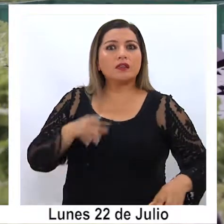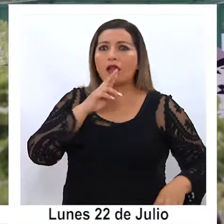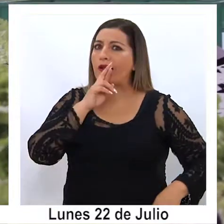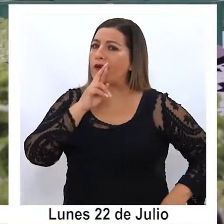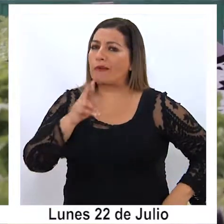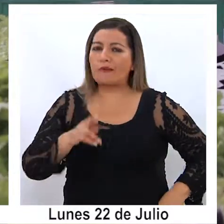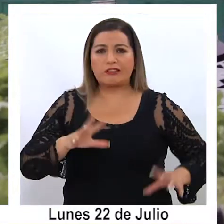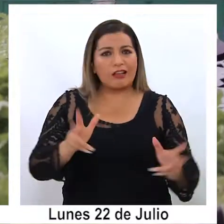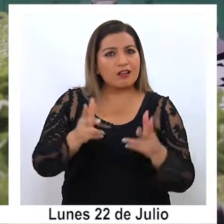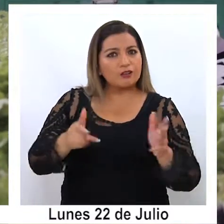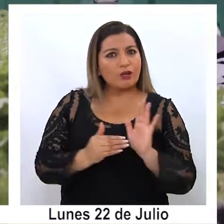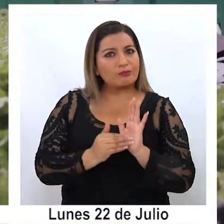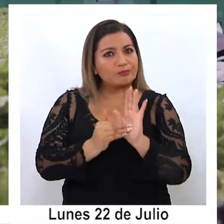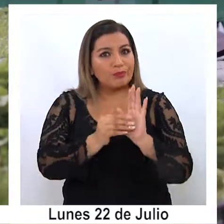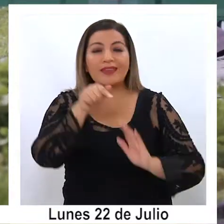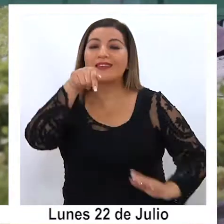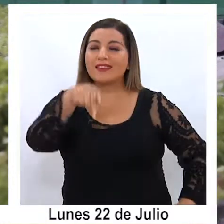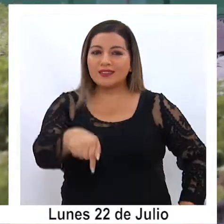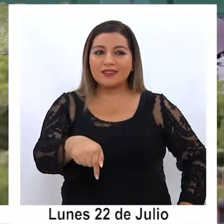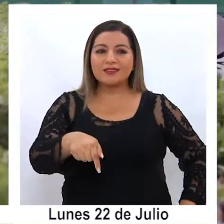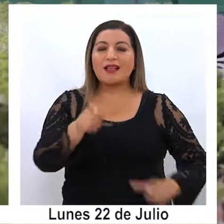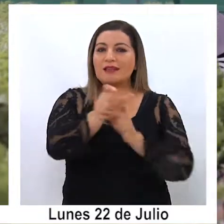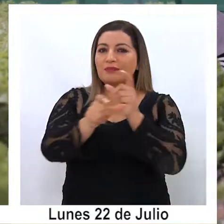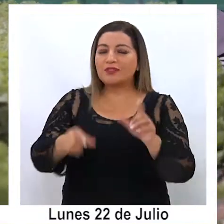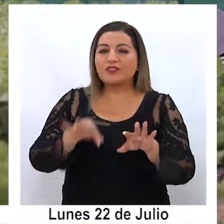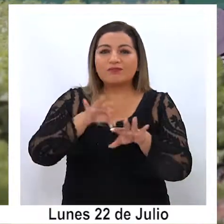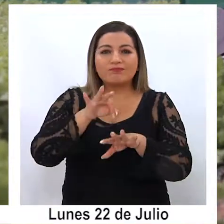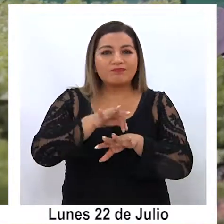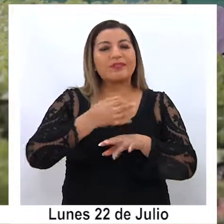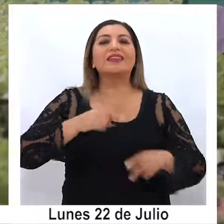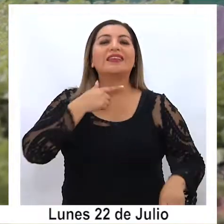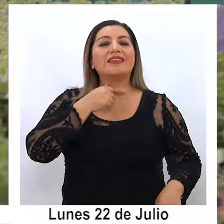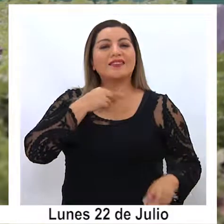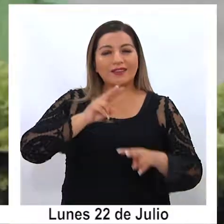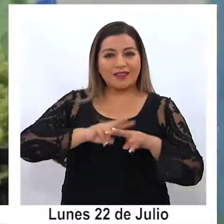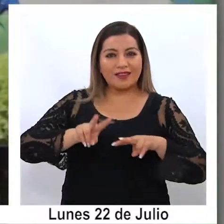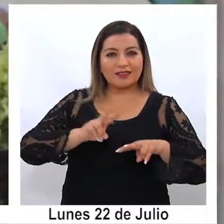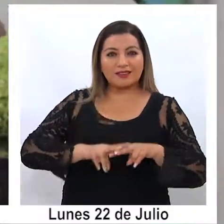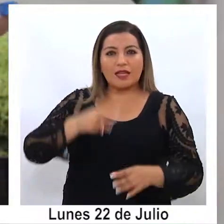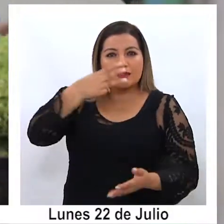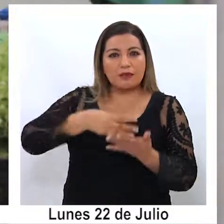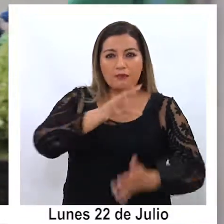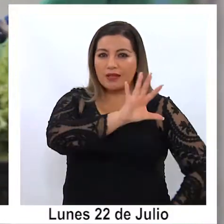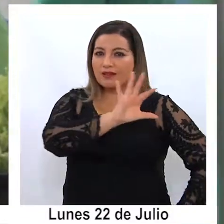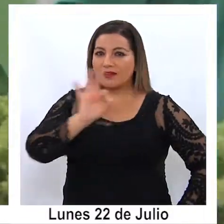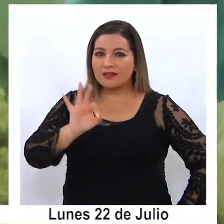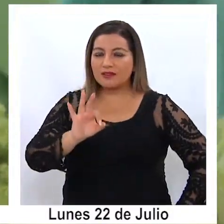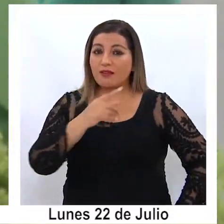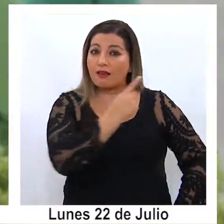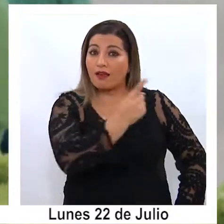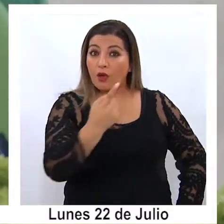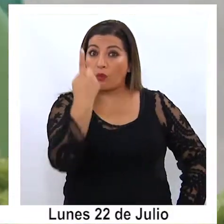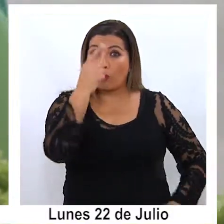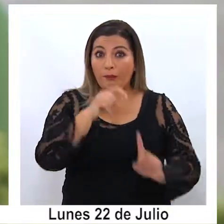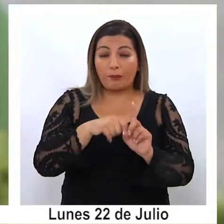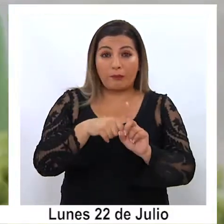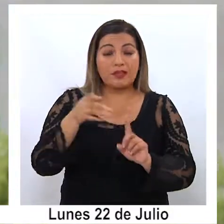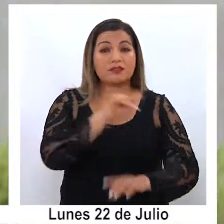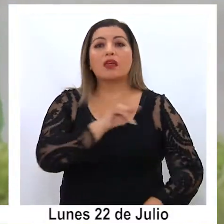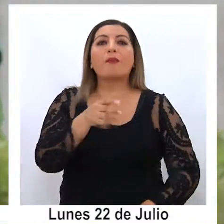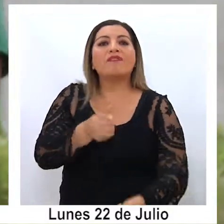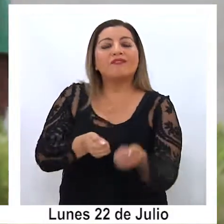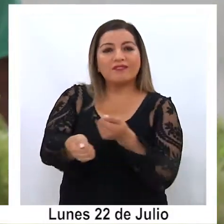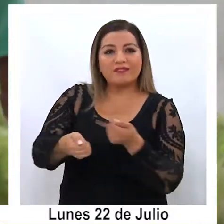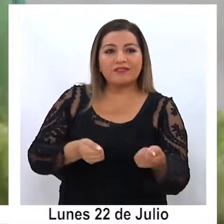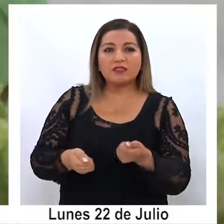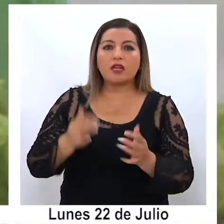resultados de estas lechugas hidropónicas, los agricultores proyectan cultivar 3.500 unidades al mes, las que